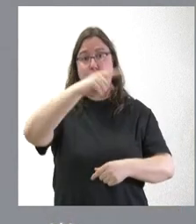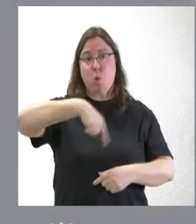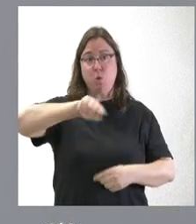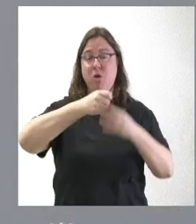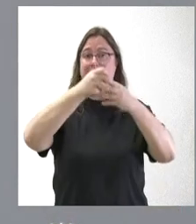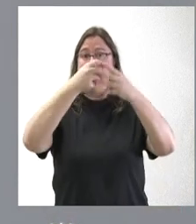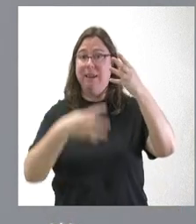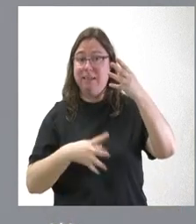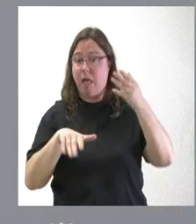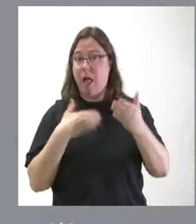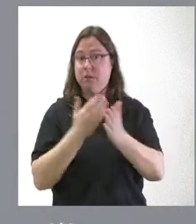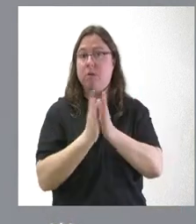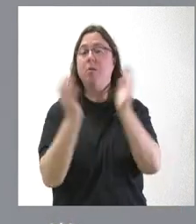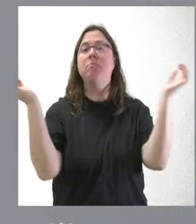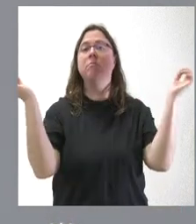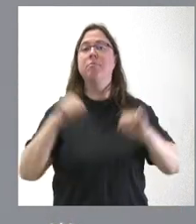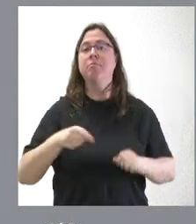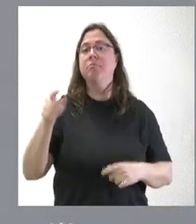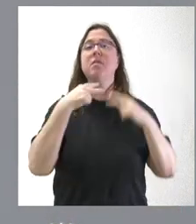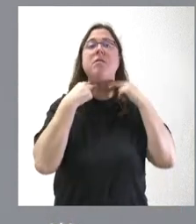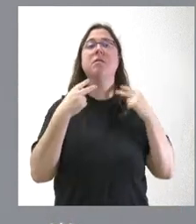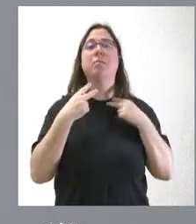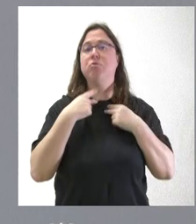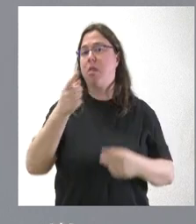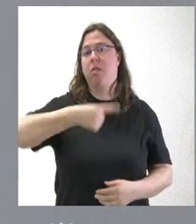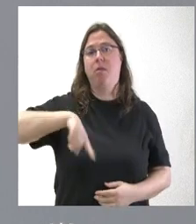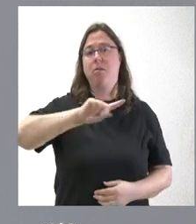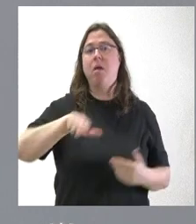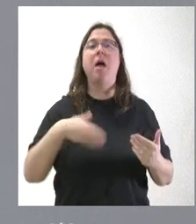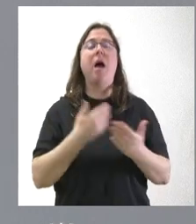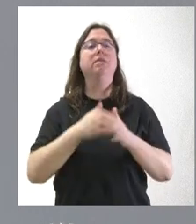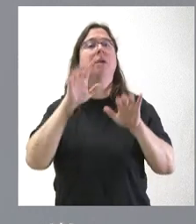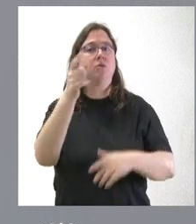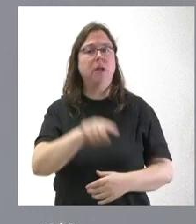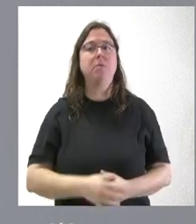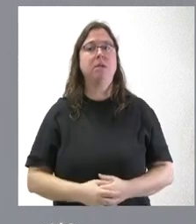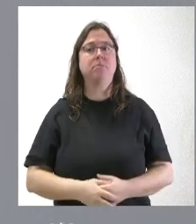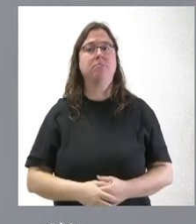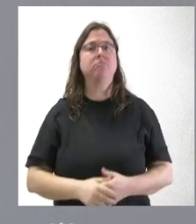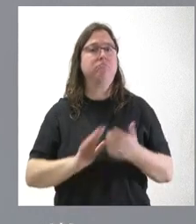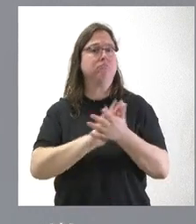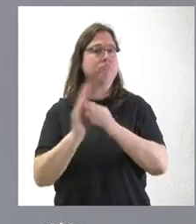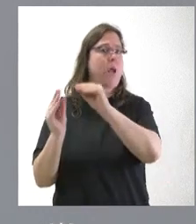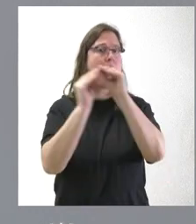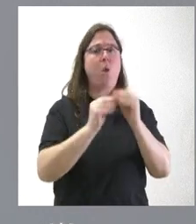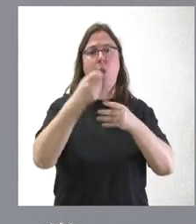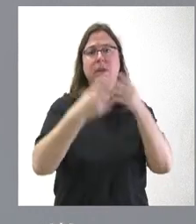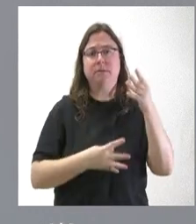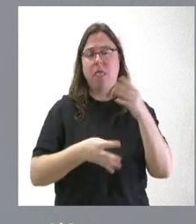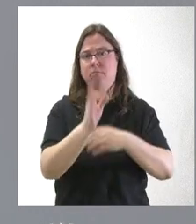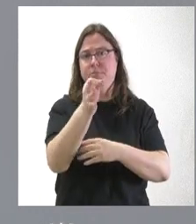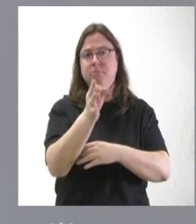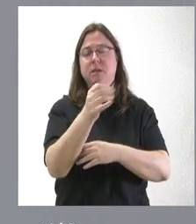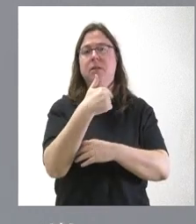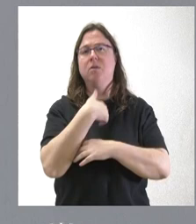había hasta ahora se pactó con todas las diputaciones provinciales y también con la Diputación de León, que estaba de acuerdo con el listado vigente. Es verdad que